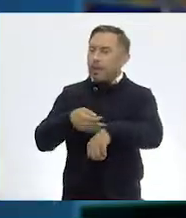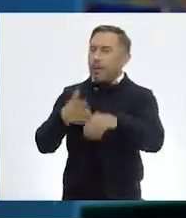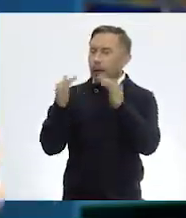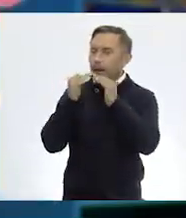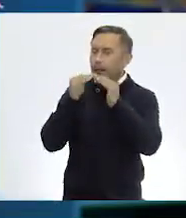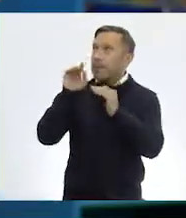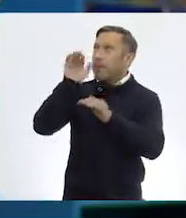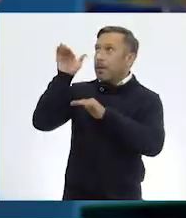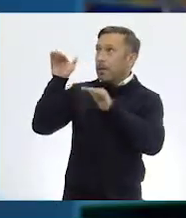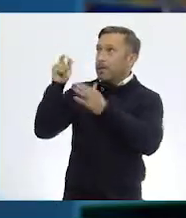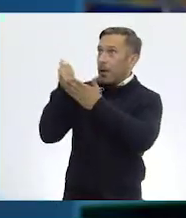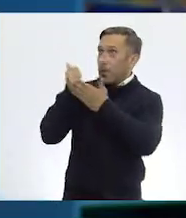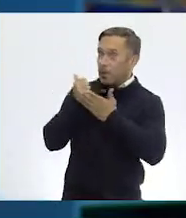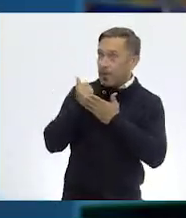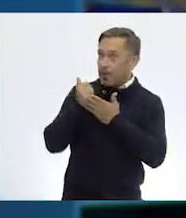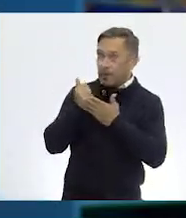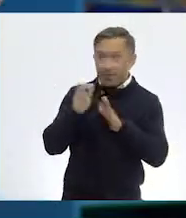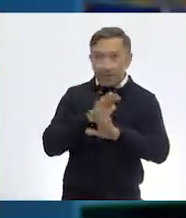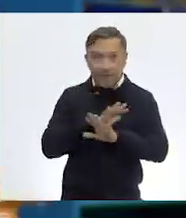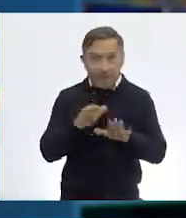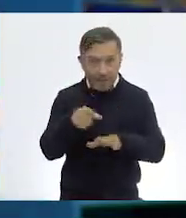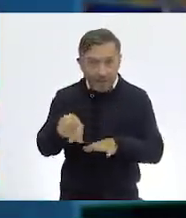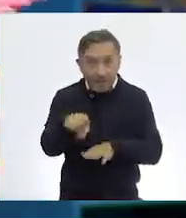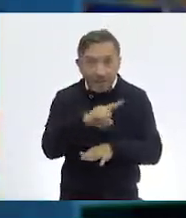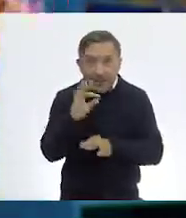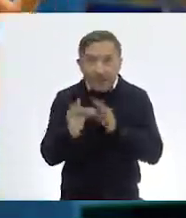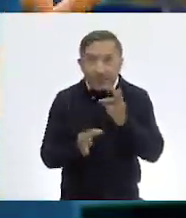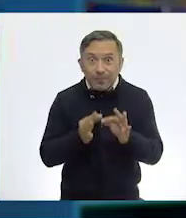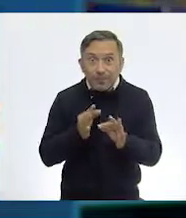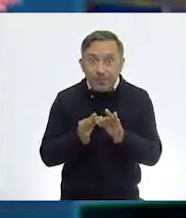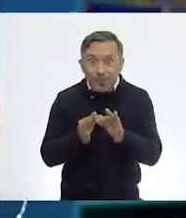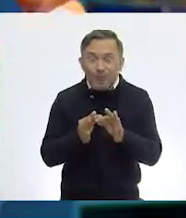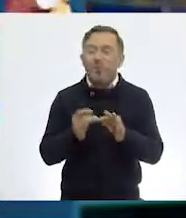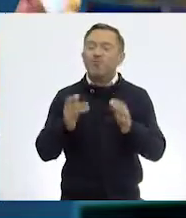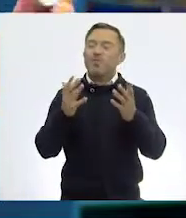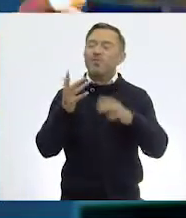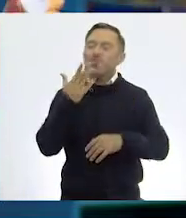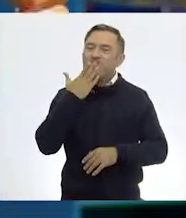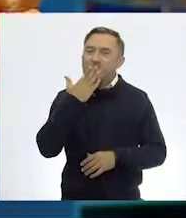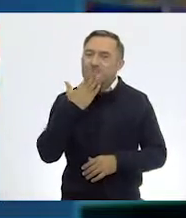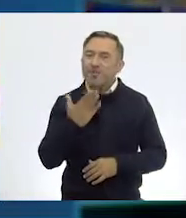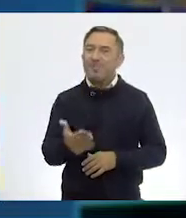¿Lista? ¿Listo? ¡Muy bien!